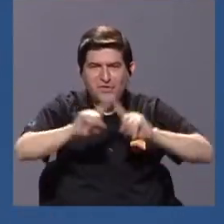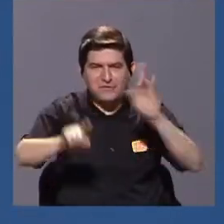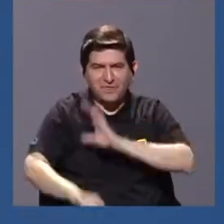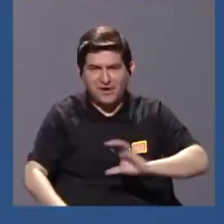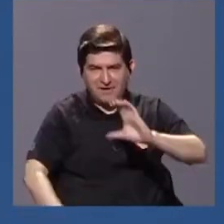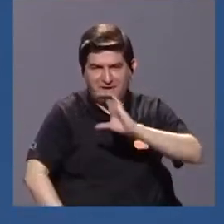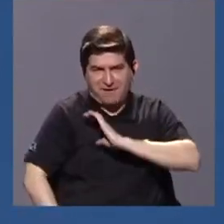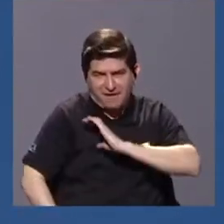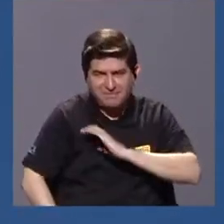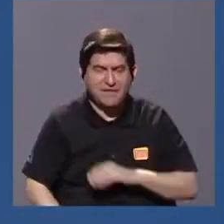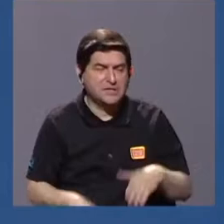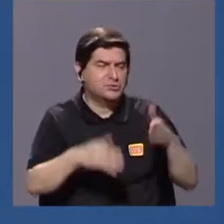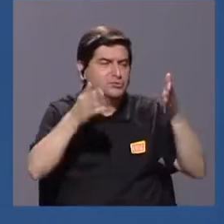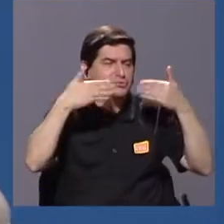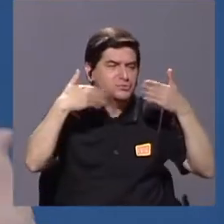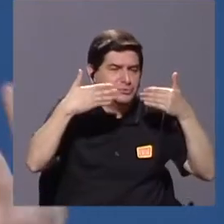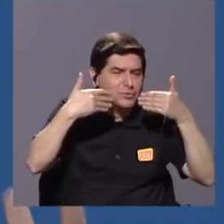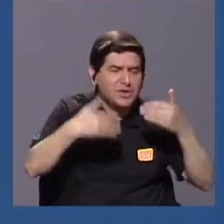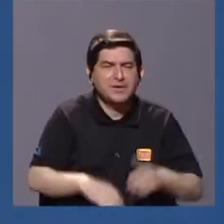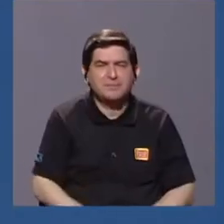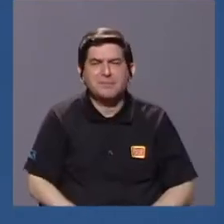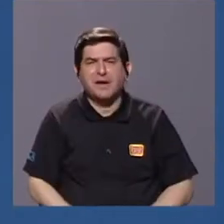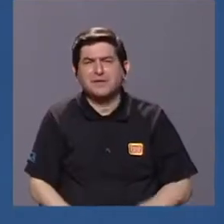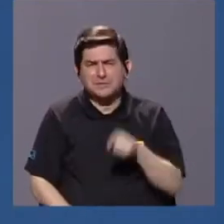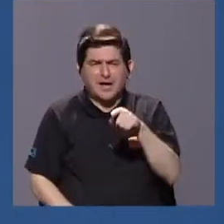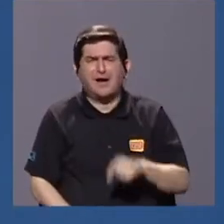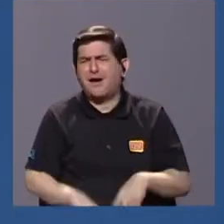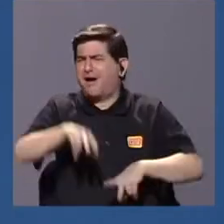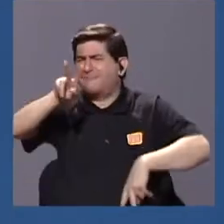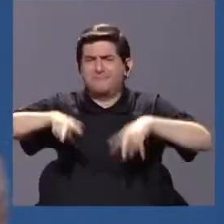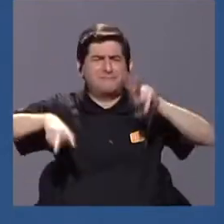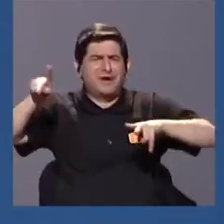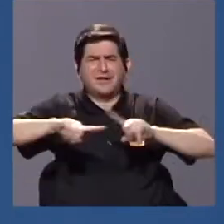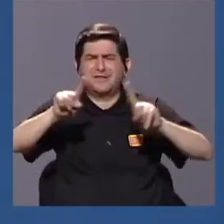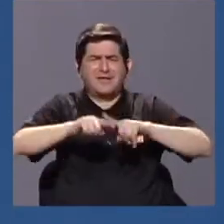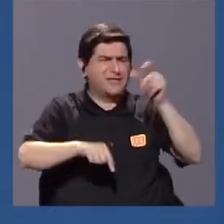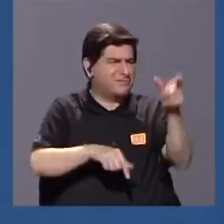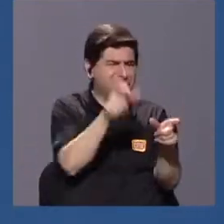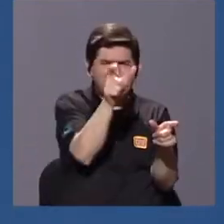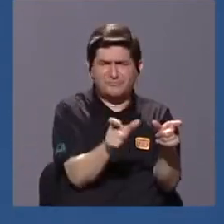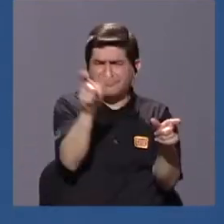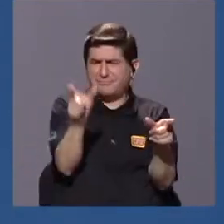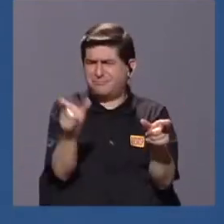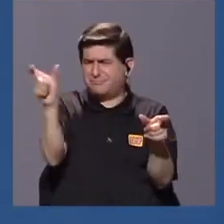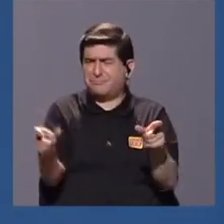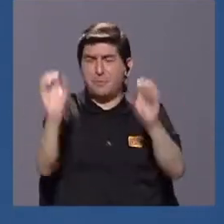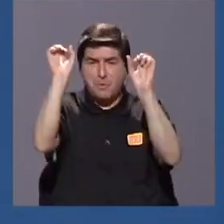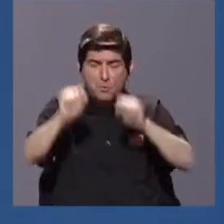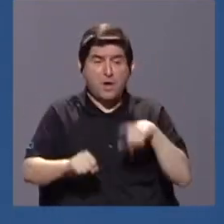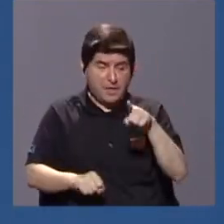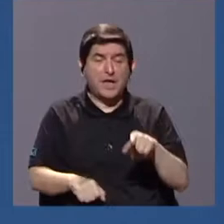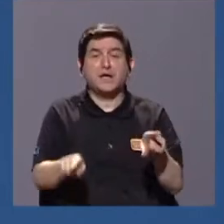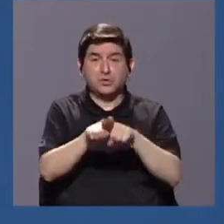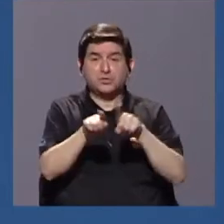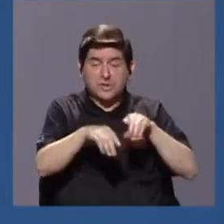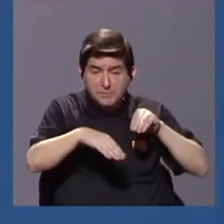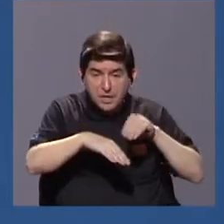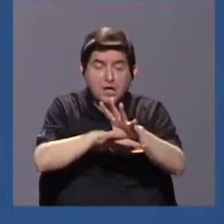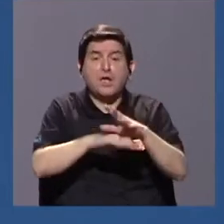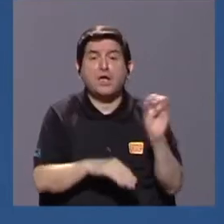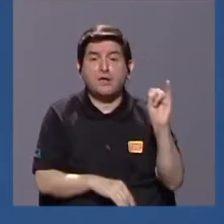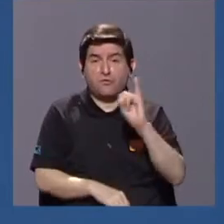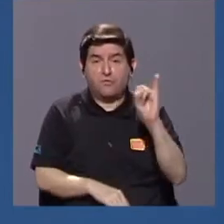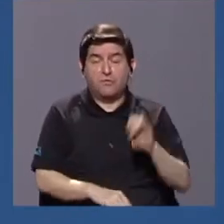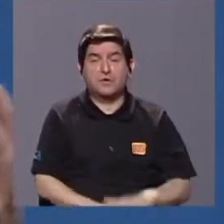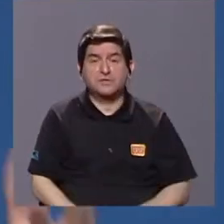características climáticas, con una enorme diversidad de individuos que estos probablemente pueden llegar a ser hospederos. Y entonces esto